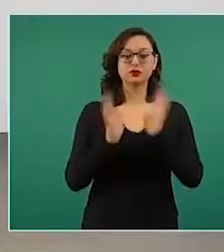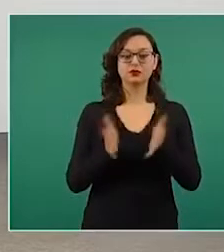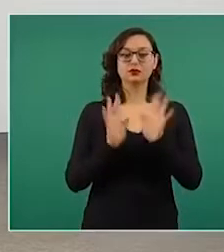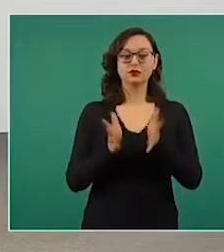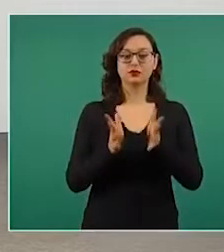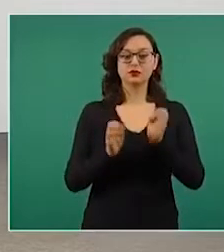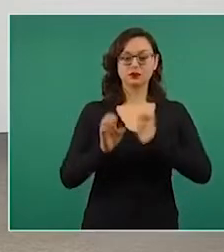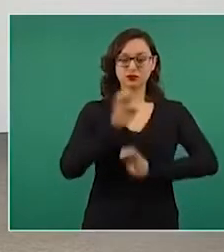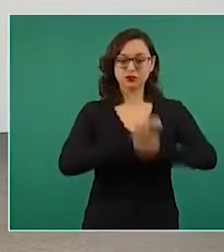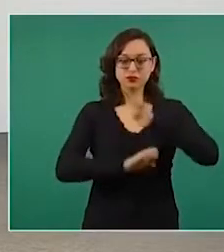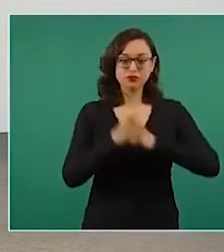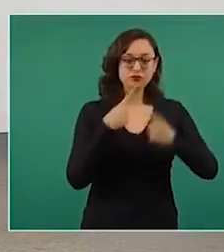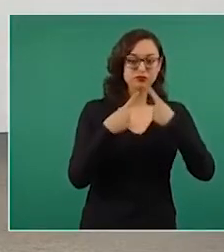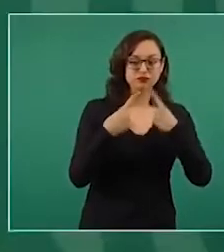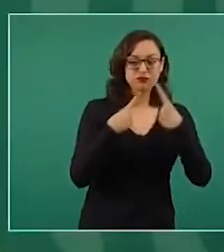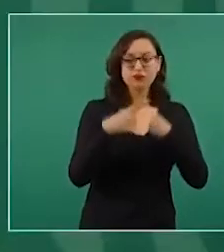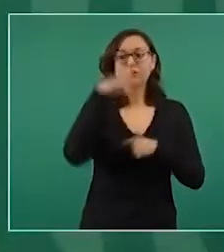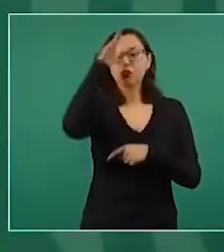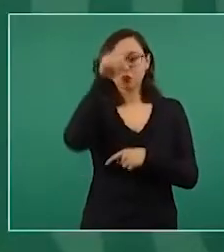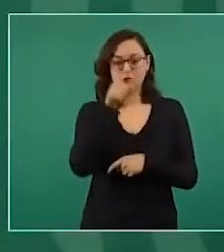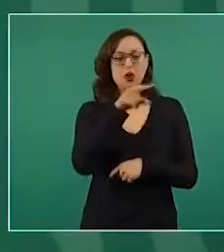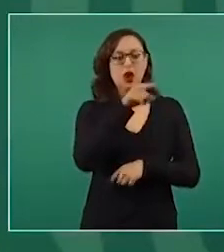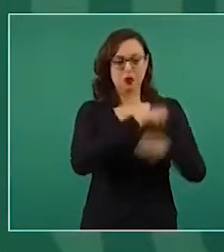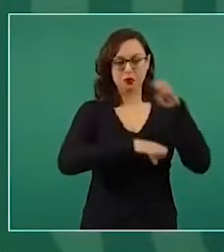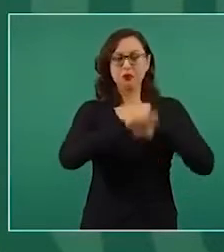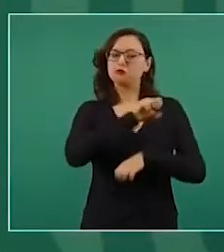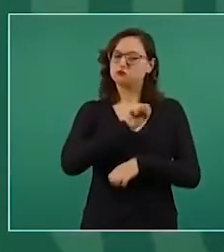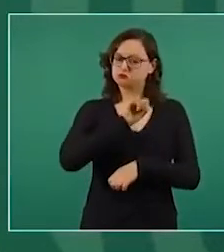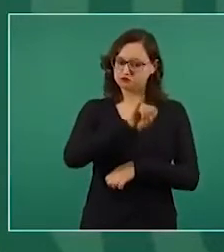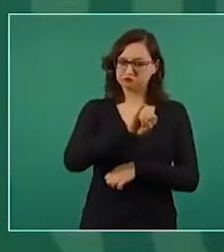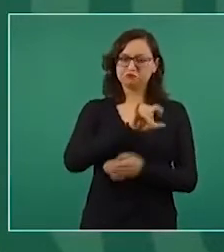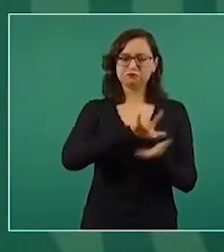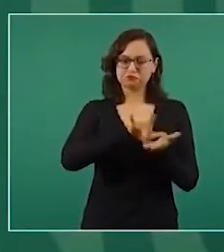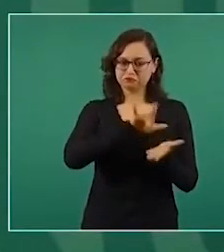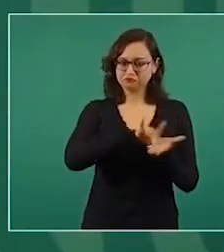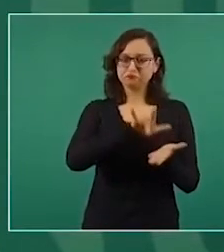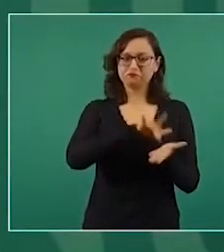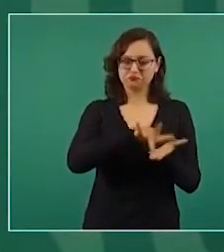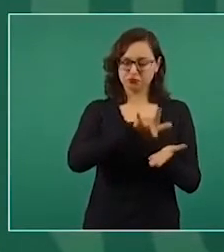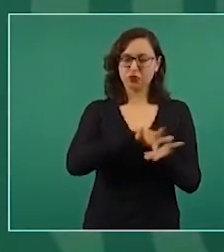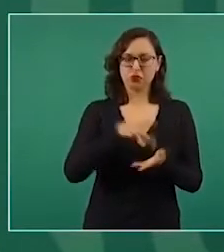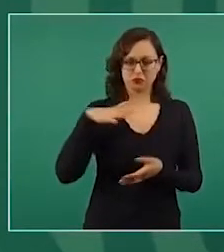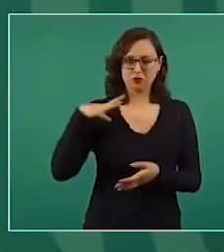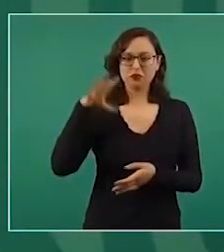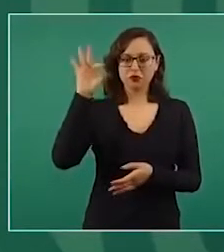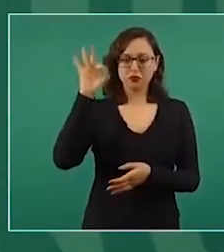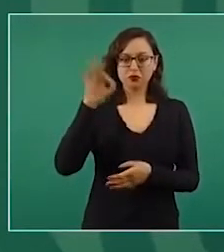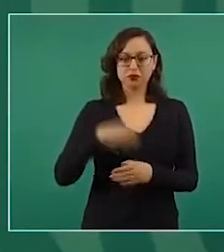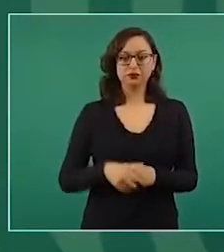y hay buena disposición de las empresas.